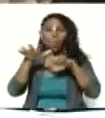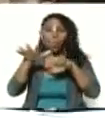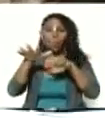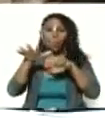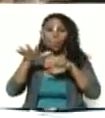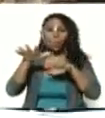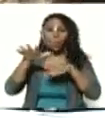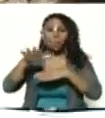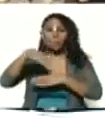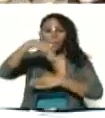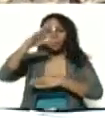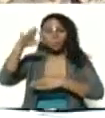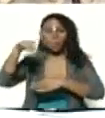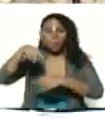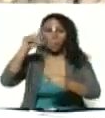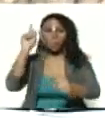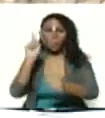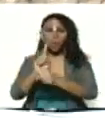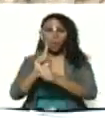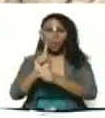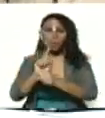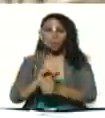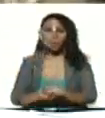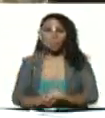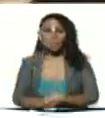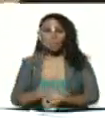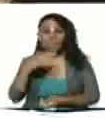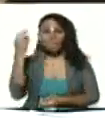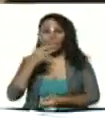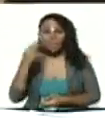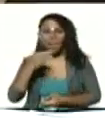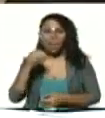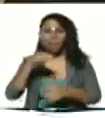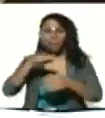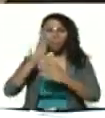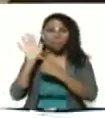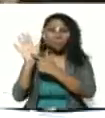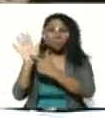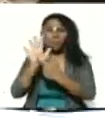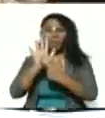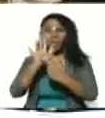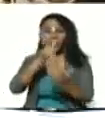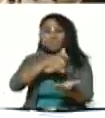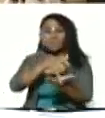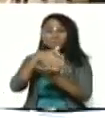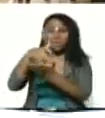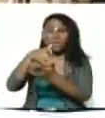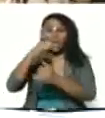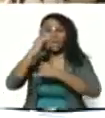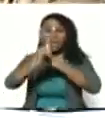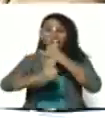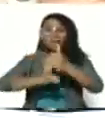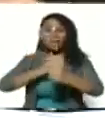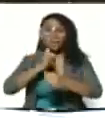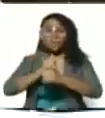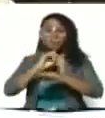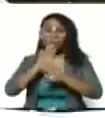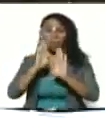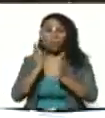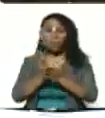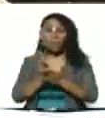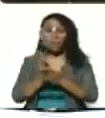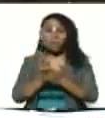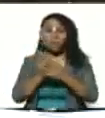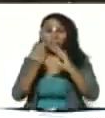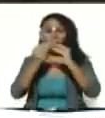mural cinético único verdaderamente un mural para un premio internacional para un premio mundial de